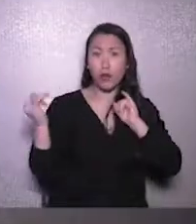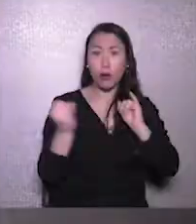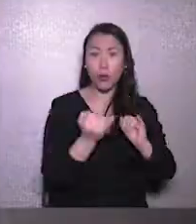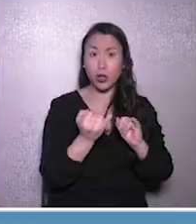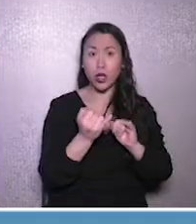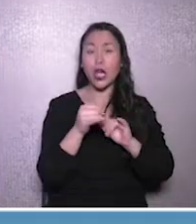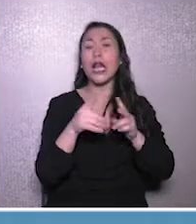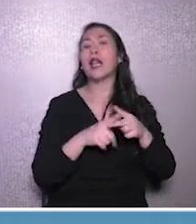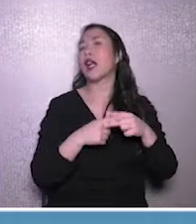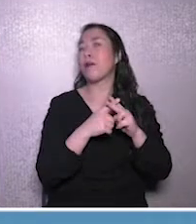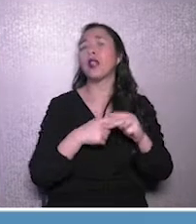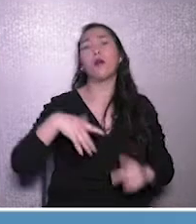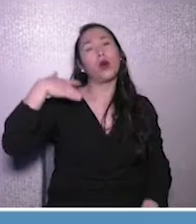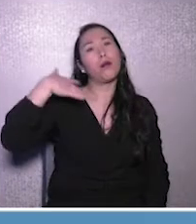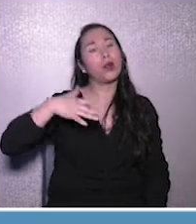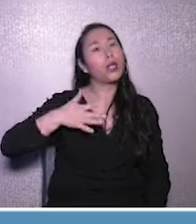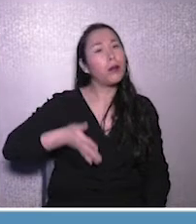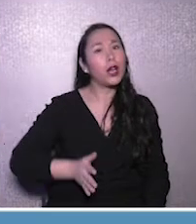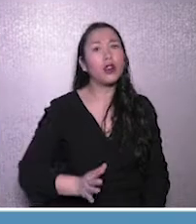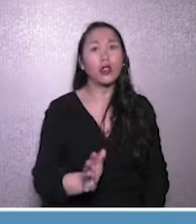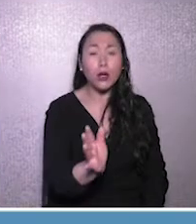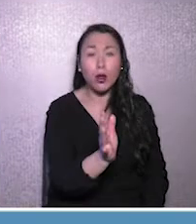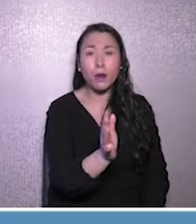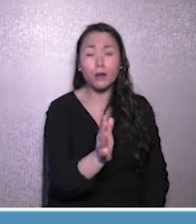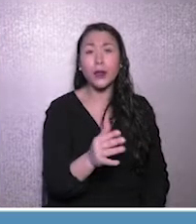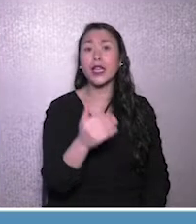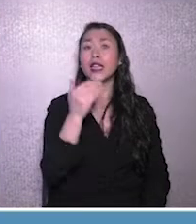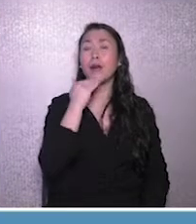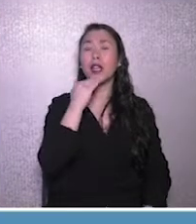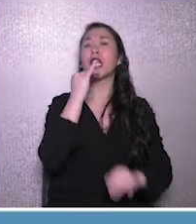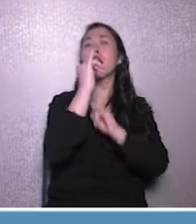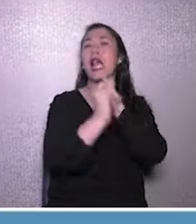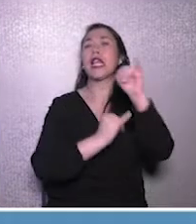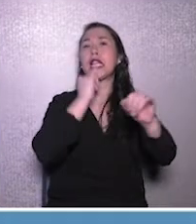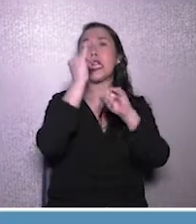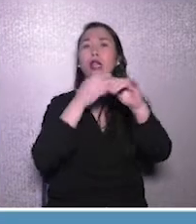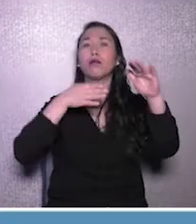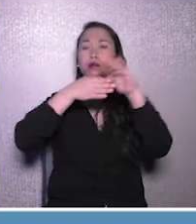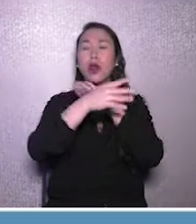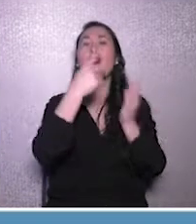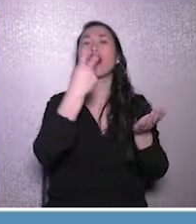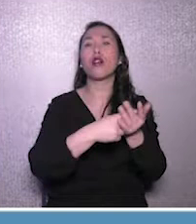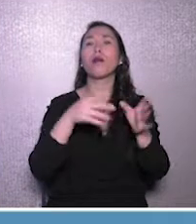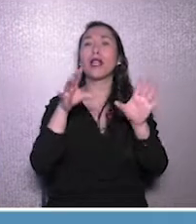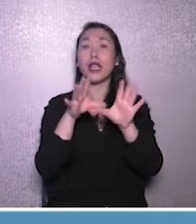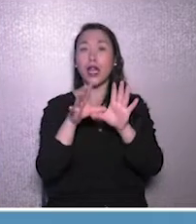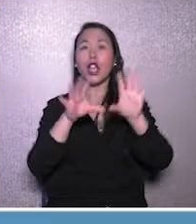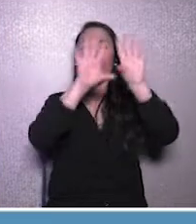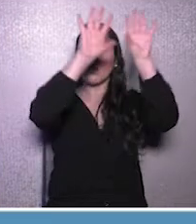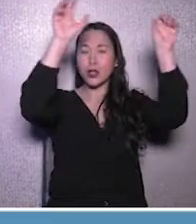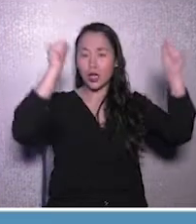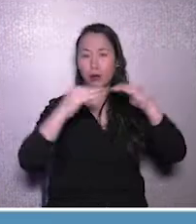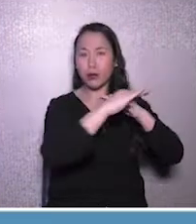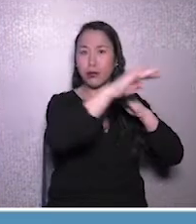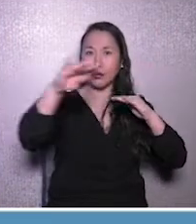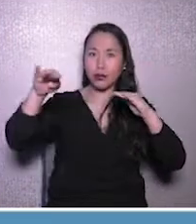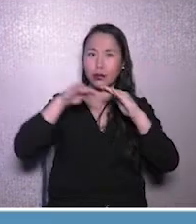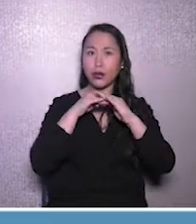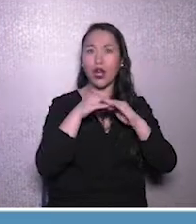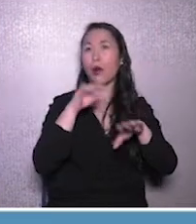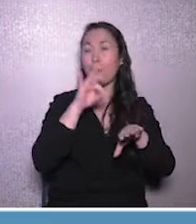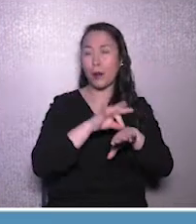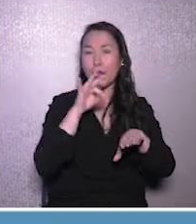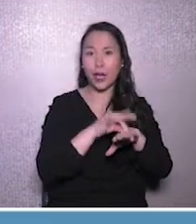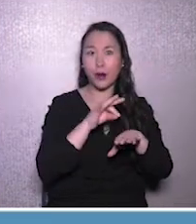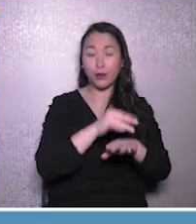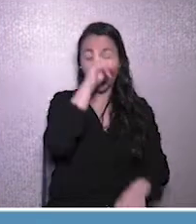claves para las tendencias. Un sistema de prescripciones online al 2010. Un sistema centralizado para el manejo de recetas médicas. Todos los